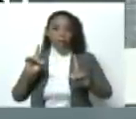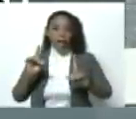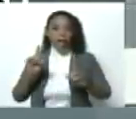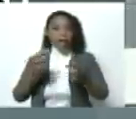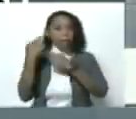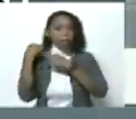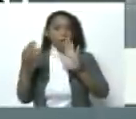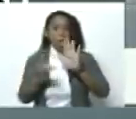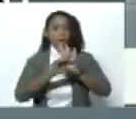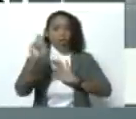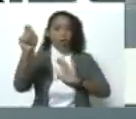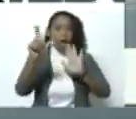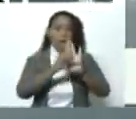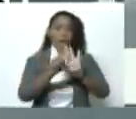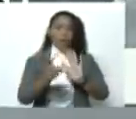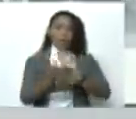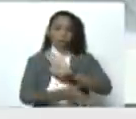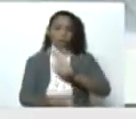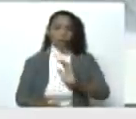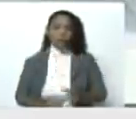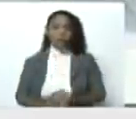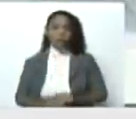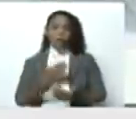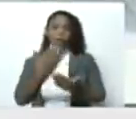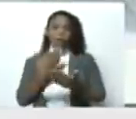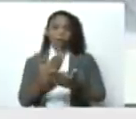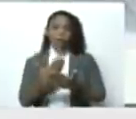constitución y a nuestras leyes. William, muchísimas gracias. Un gran abrazo.